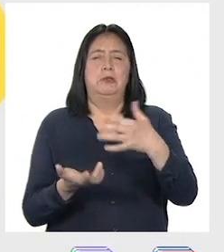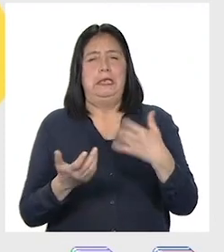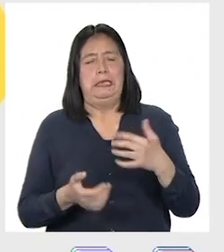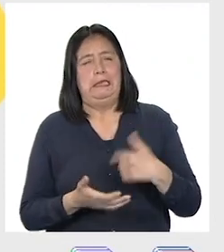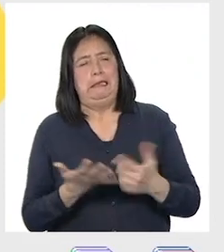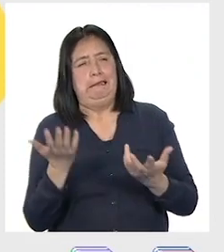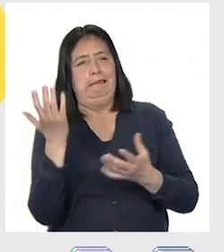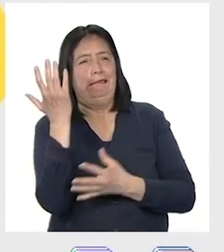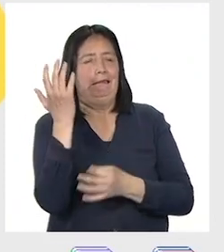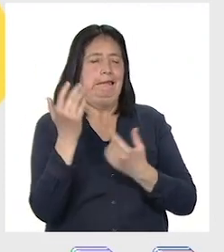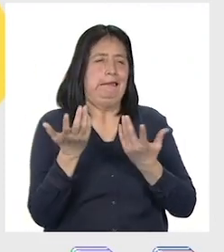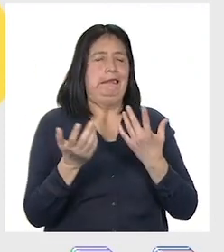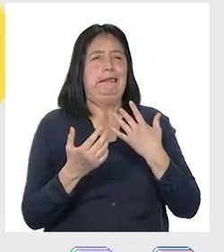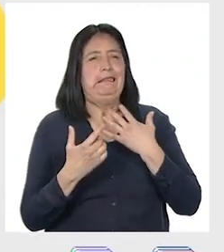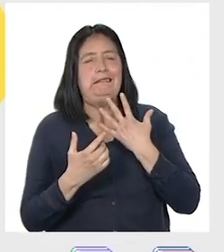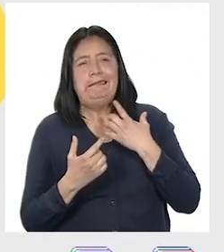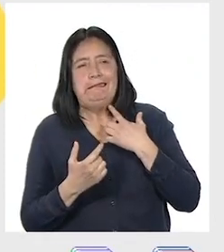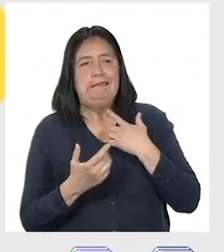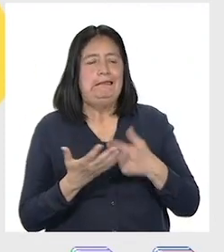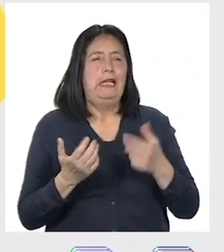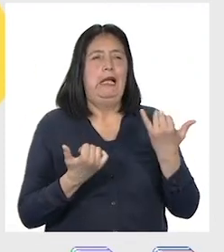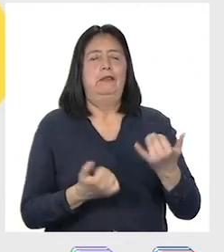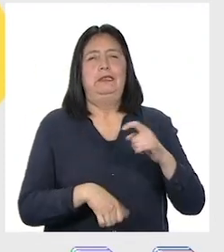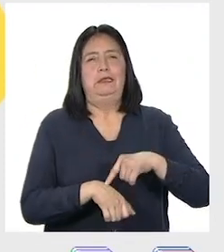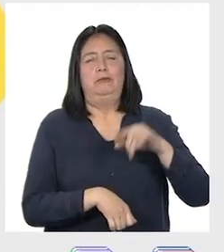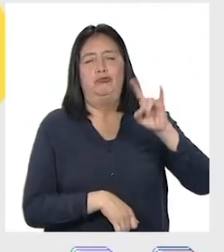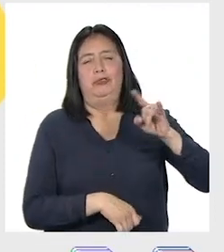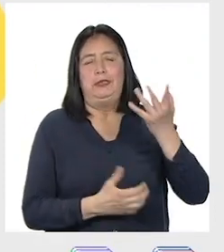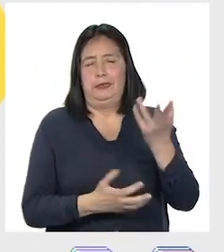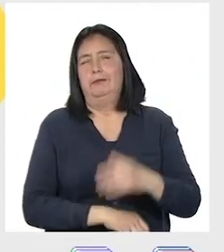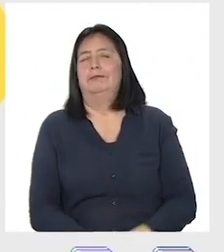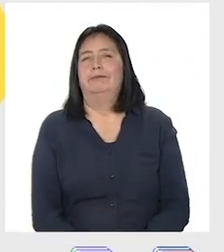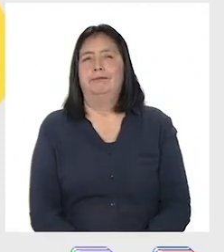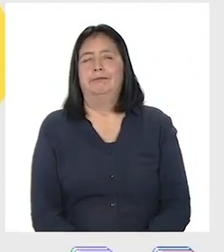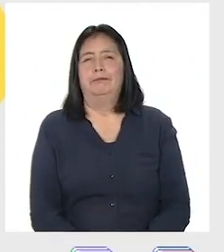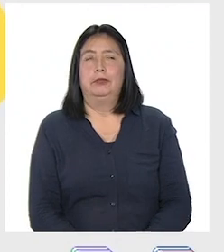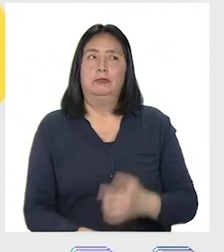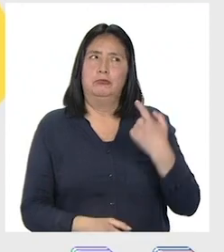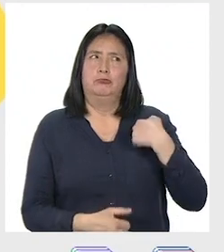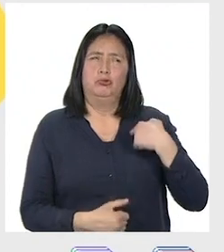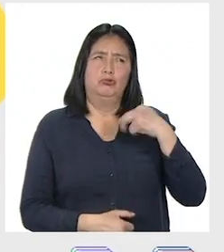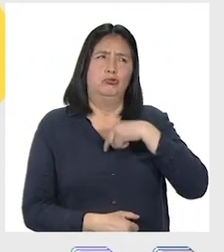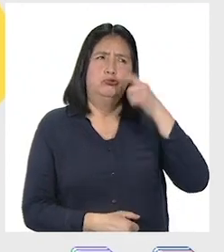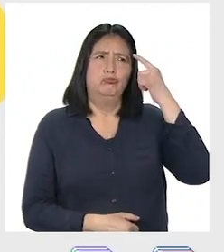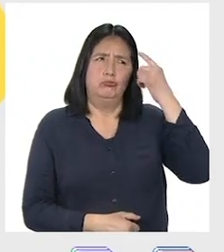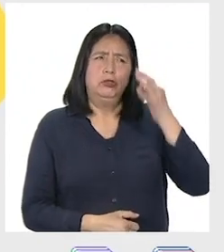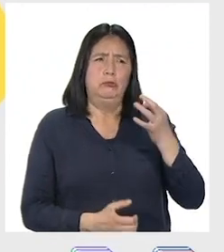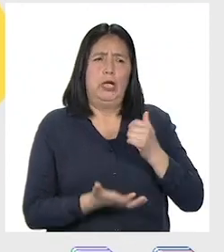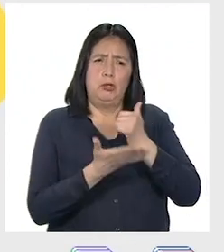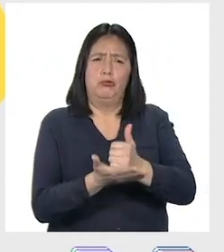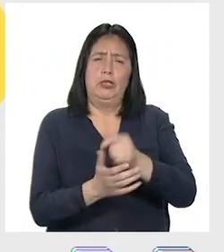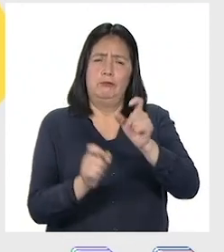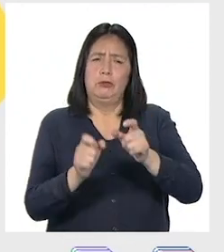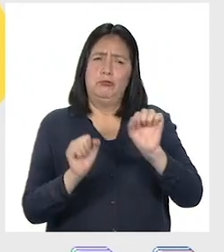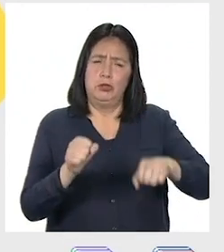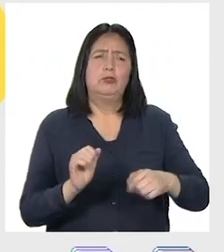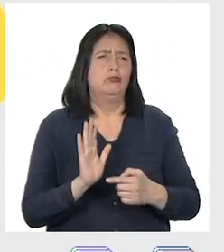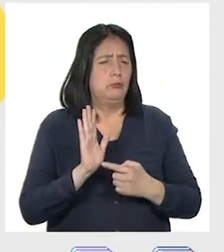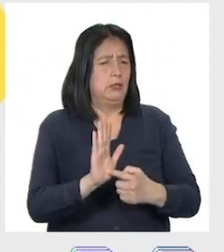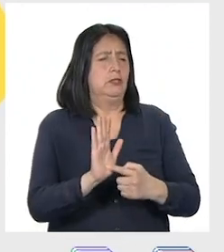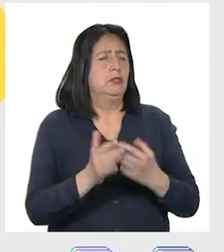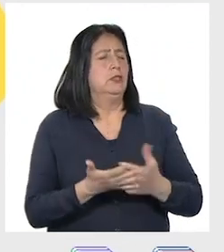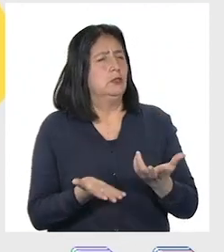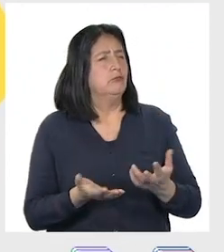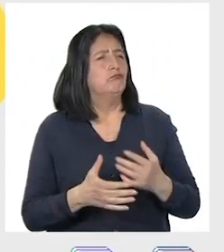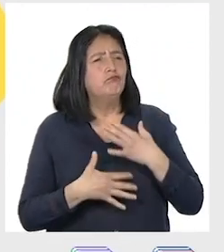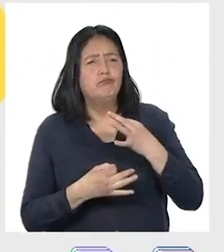pasando necesidad durante la situación de emergencia en la que estamos. Creemos que ayudar a los demás es una forma de mostrar interés